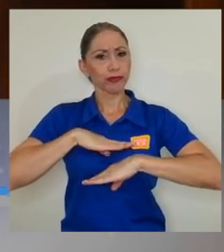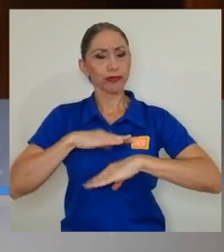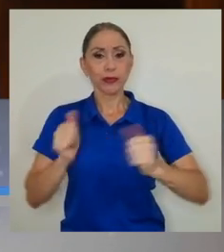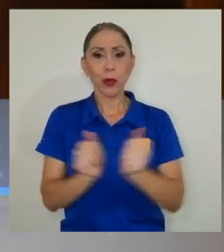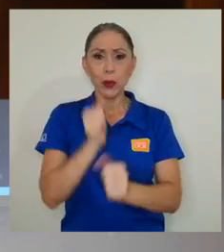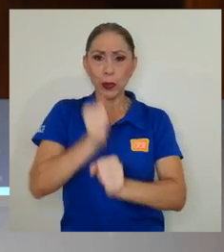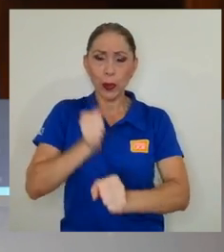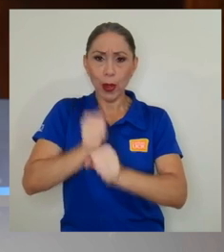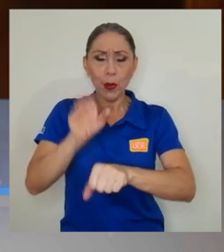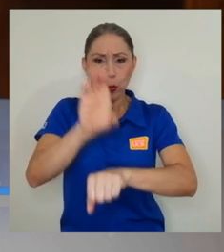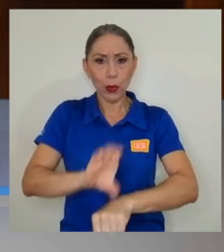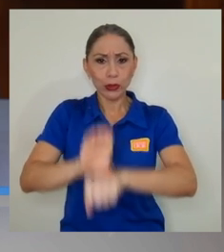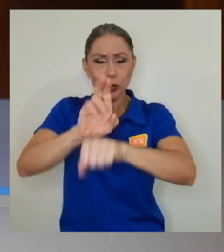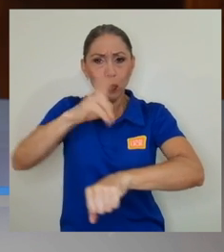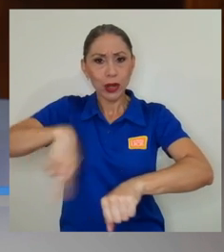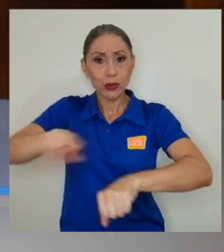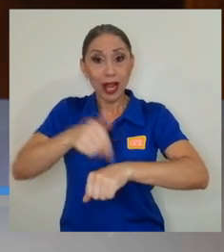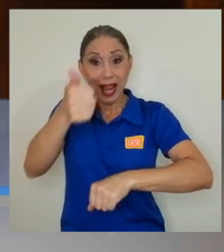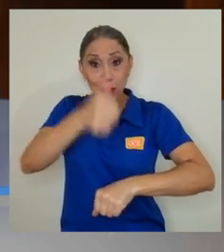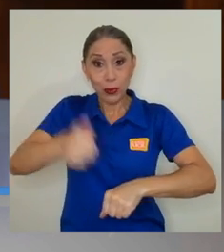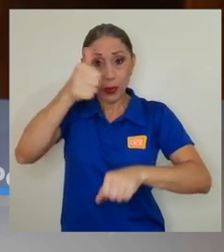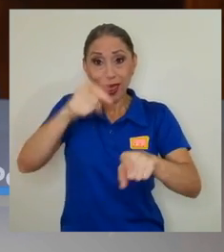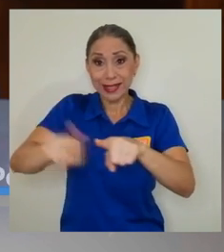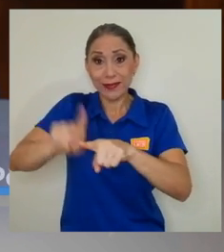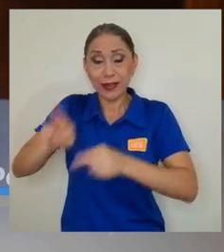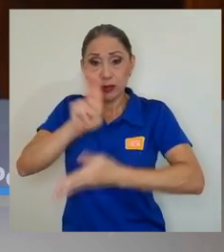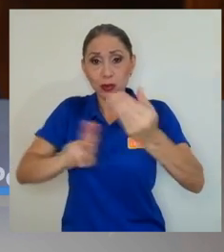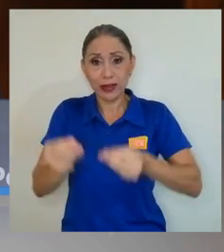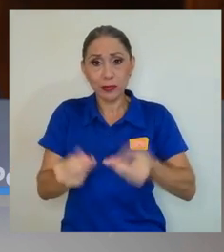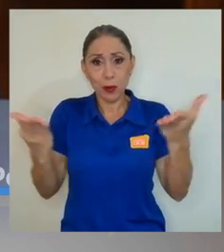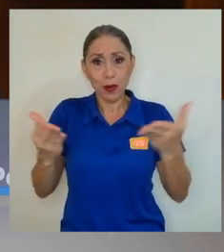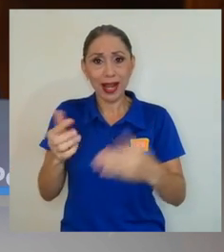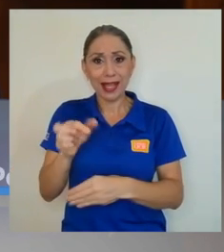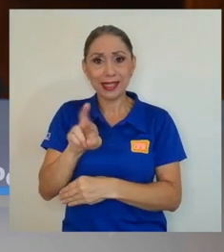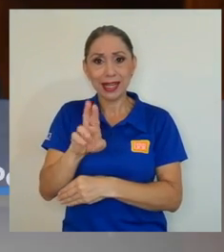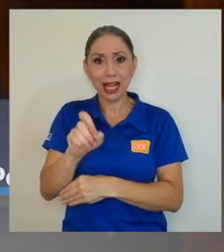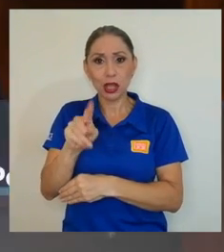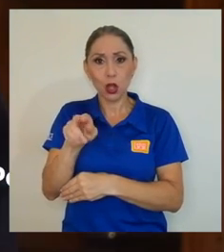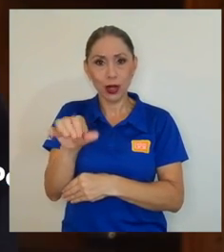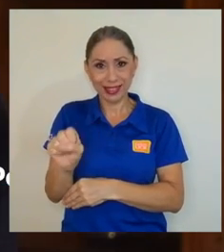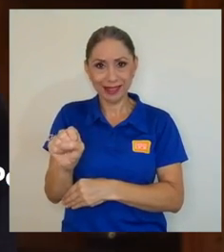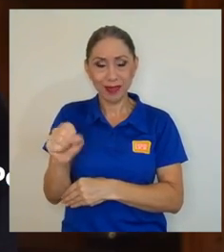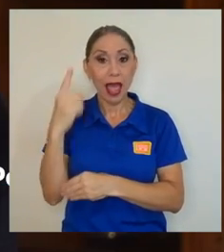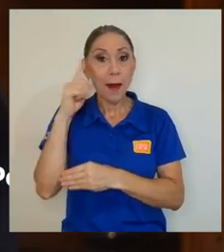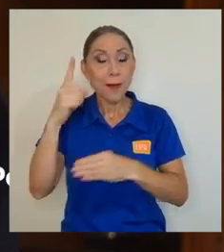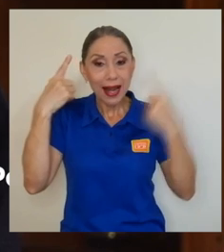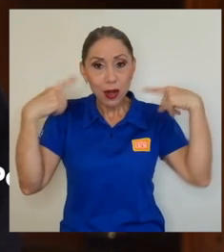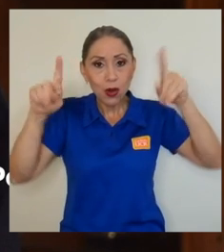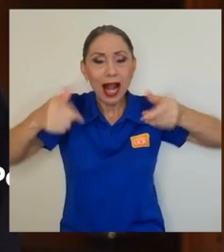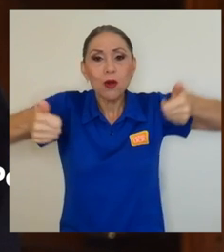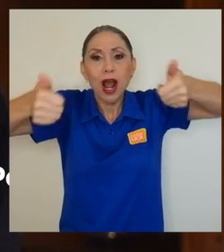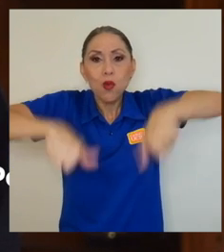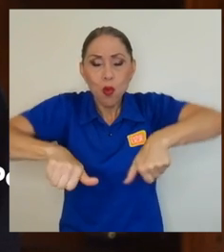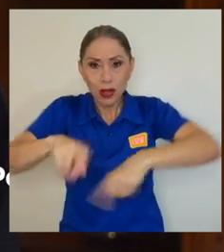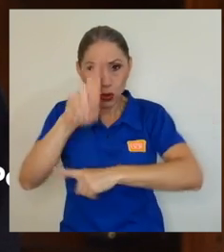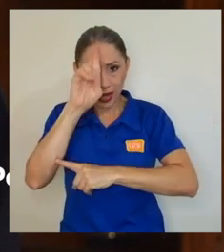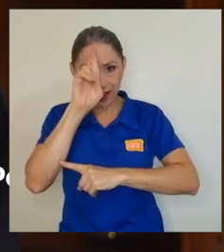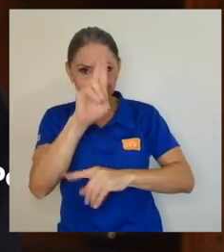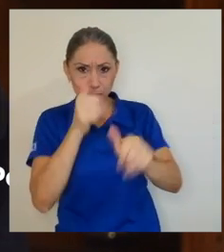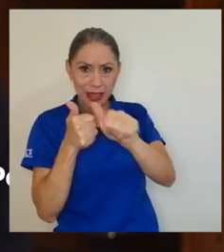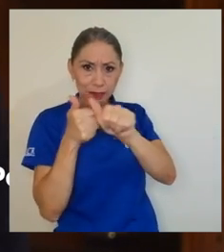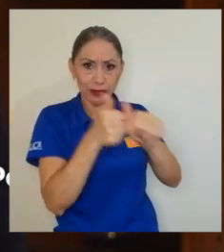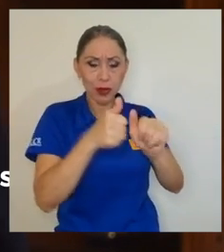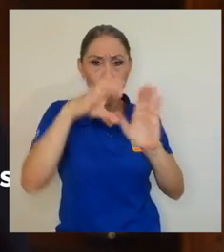el trabajo del Consejo Nacional de Rectores para lograr un acuerdo que respete la constitución